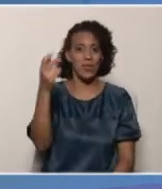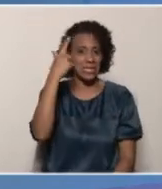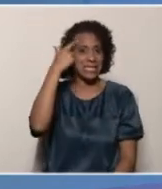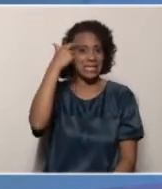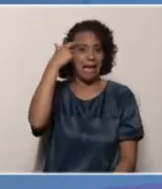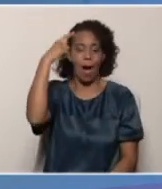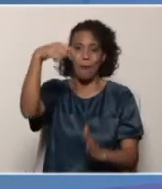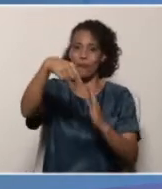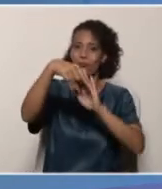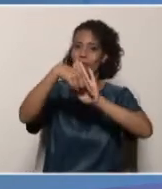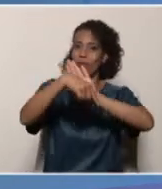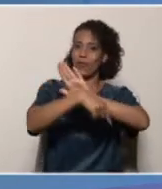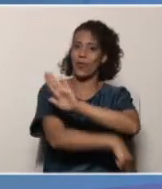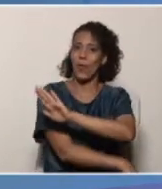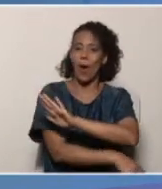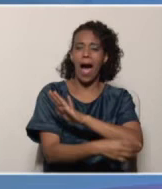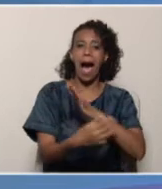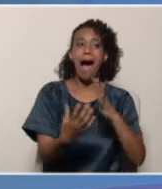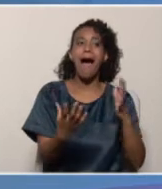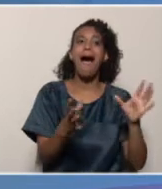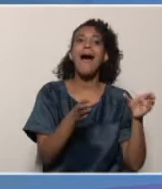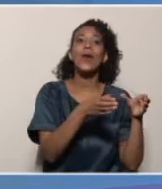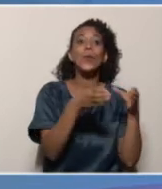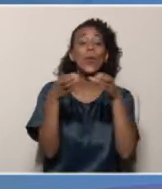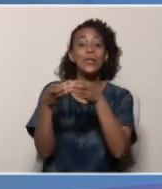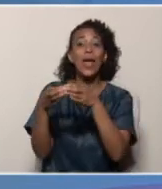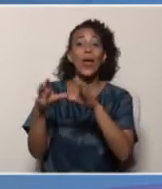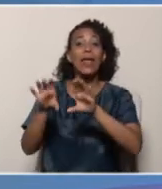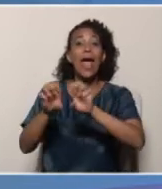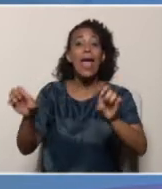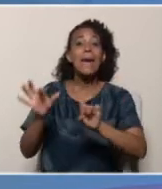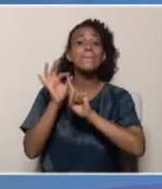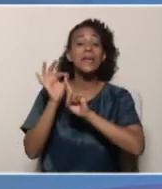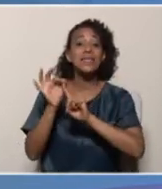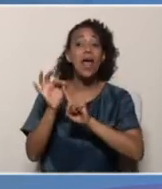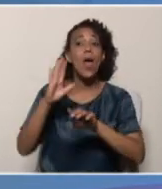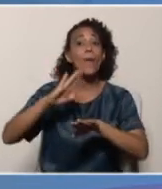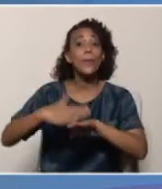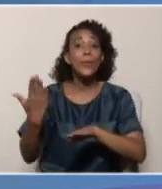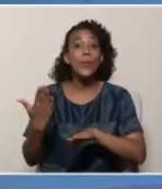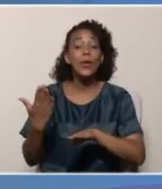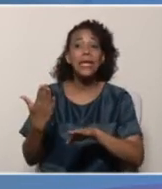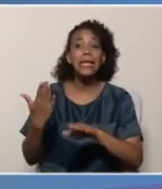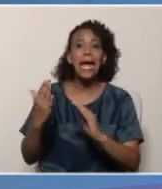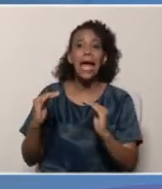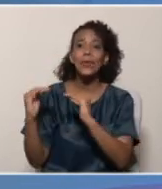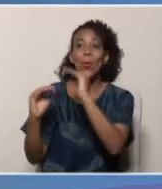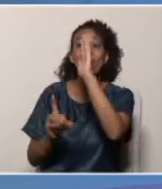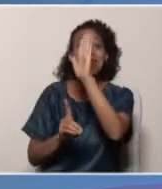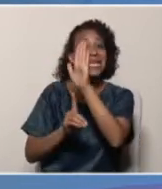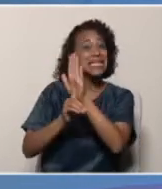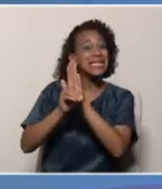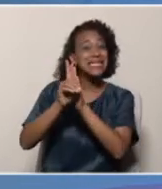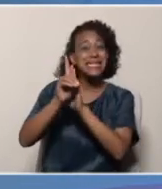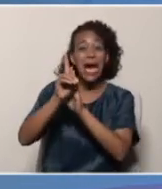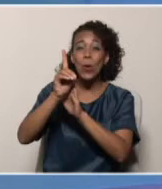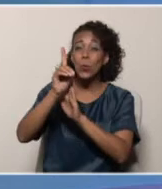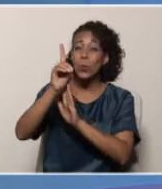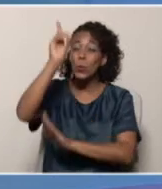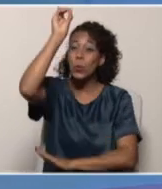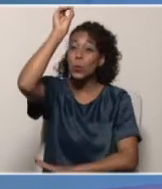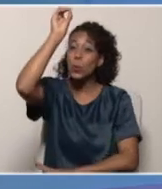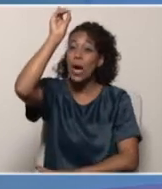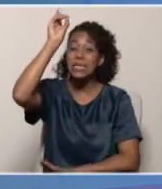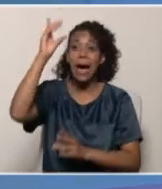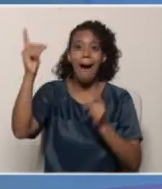Y para ellos, ellos son parte de la población con necesidades educativas especiales, porque debemos desarrollar en cada uno de ellos